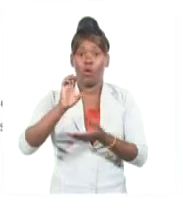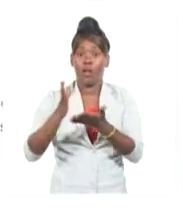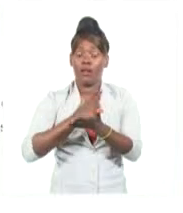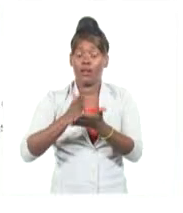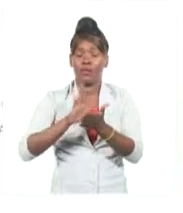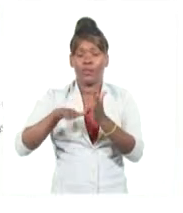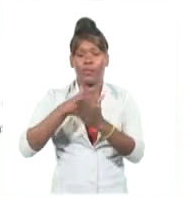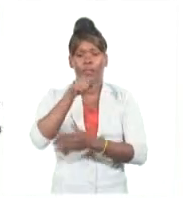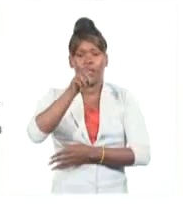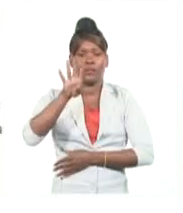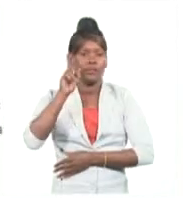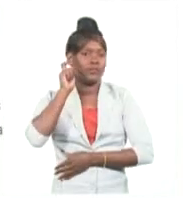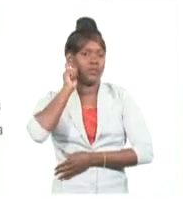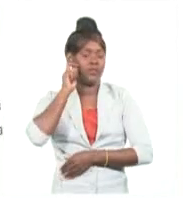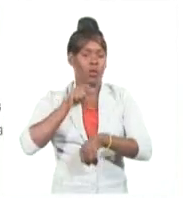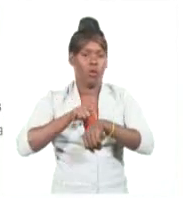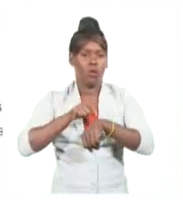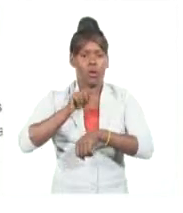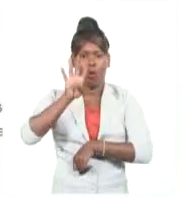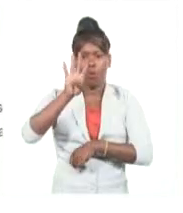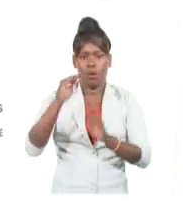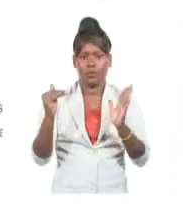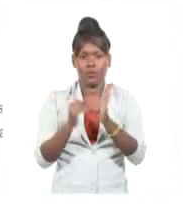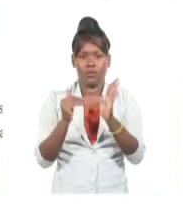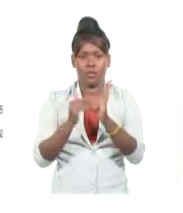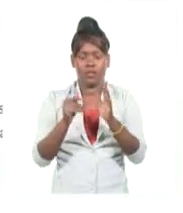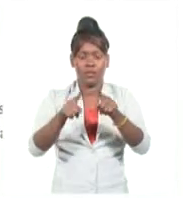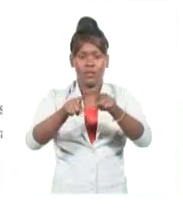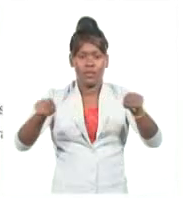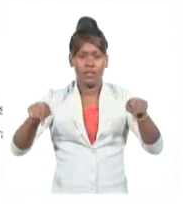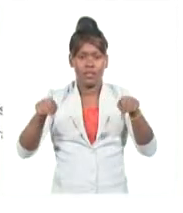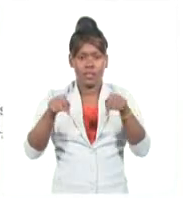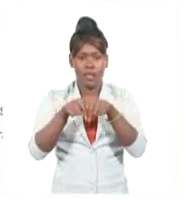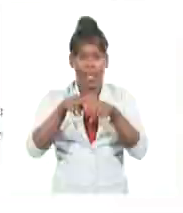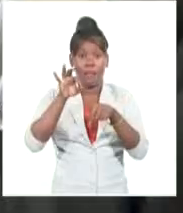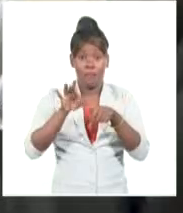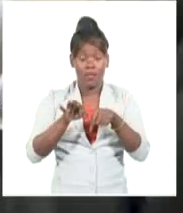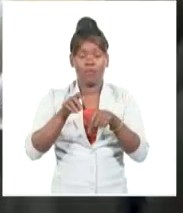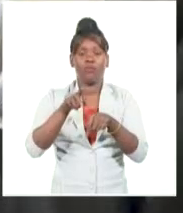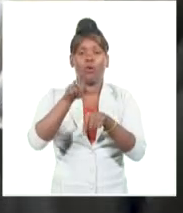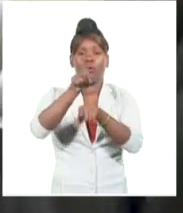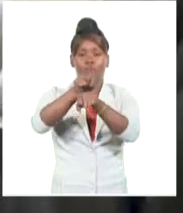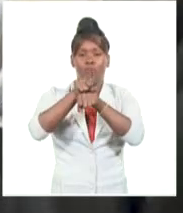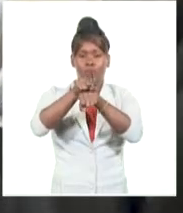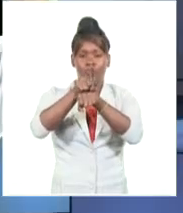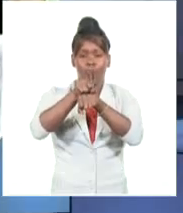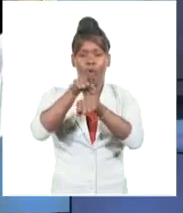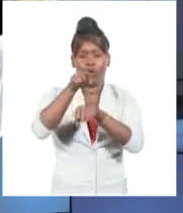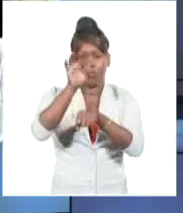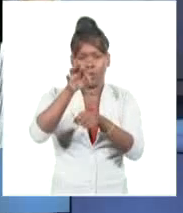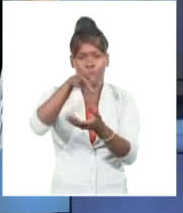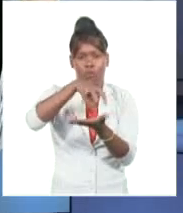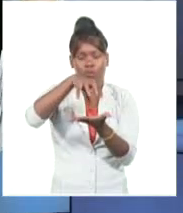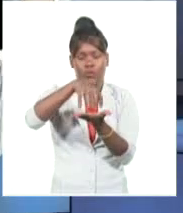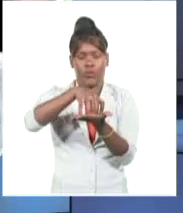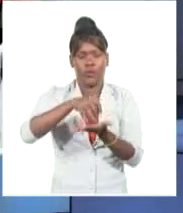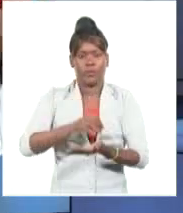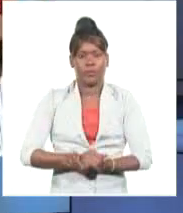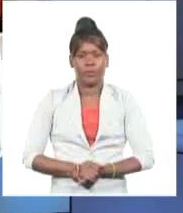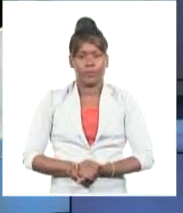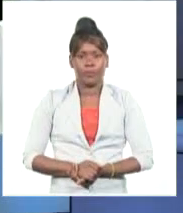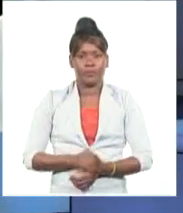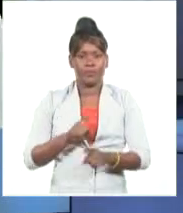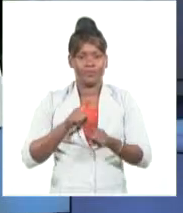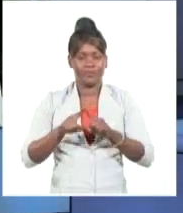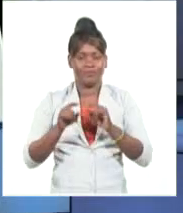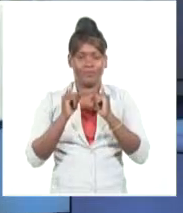de febrero a las 4 de la tarde en la Sala Nicolás Guillén de la Fortaleza San Carlos de la Cabaña. Y con